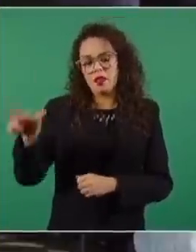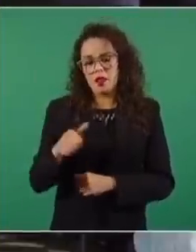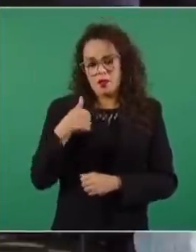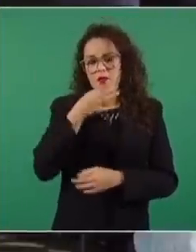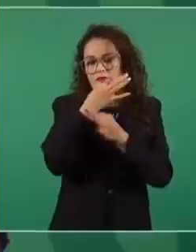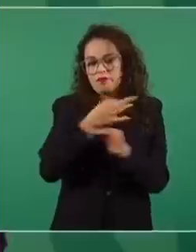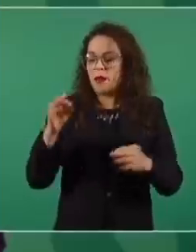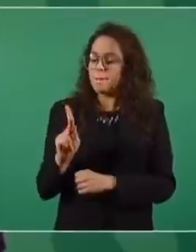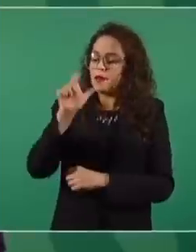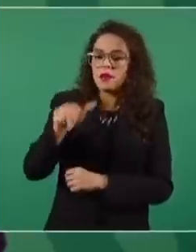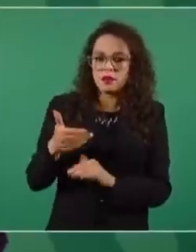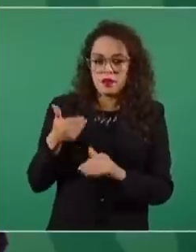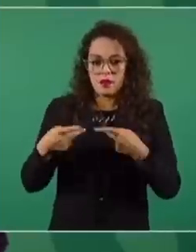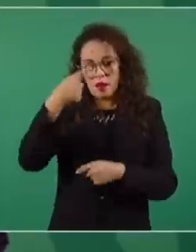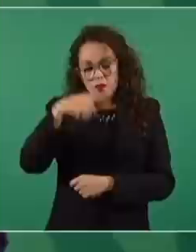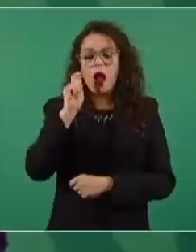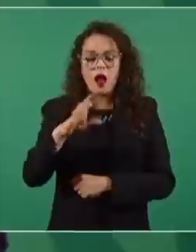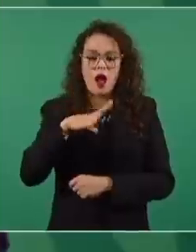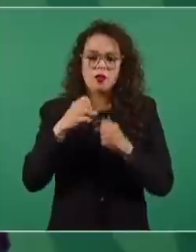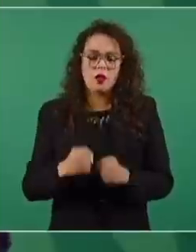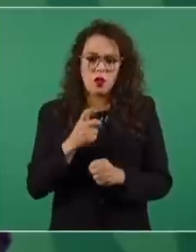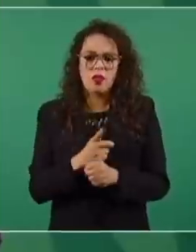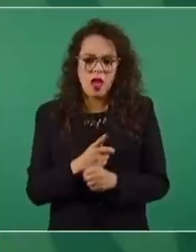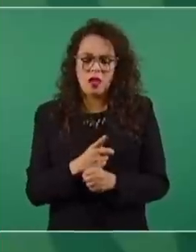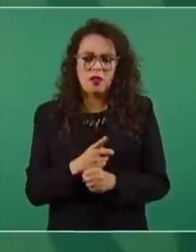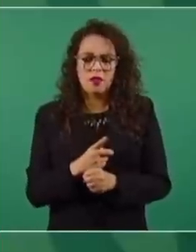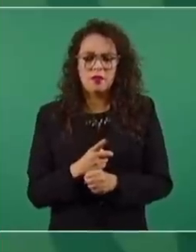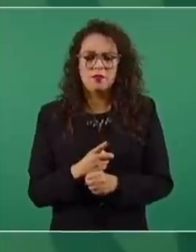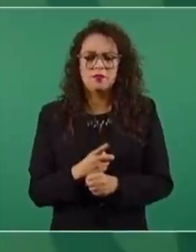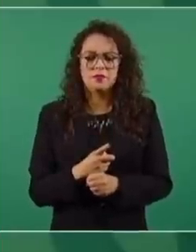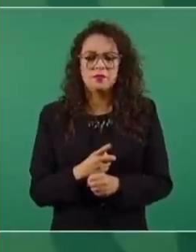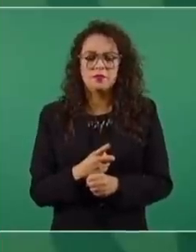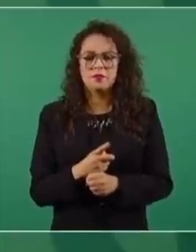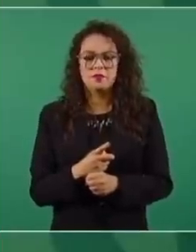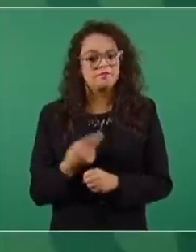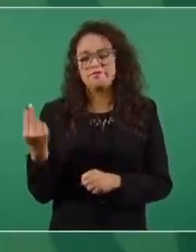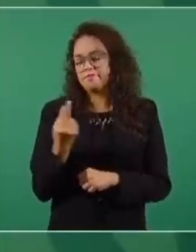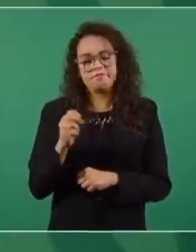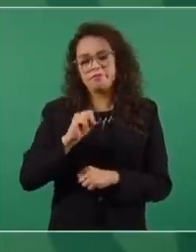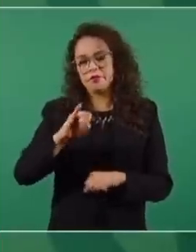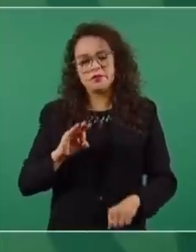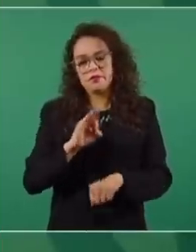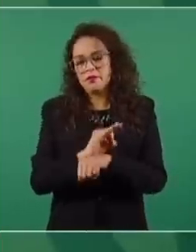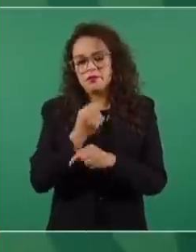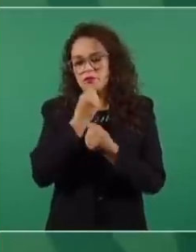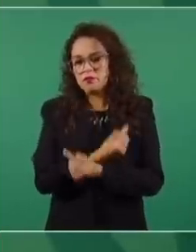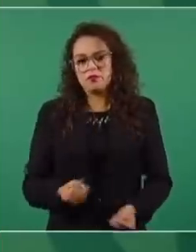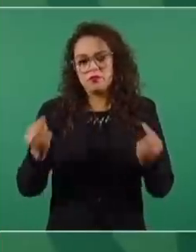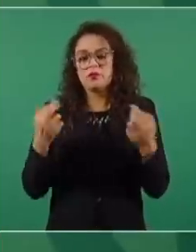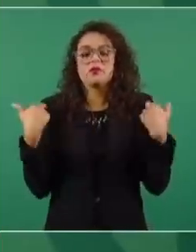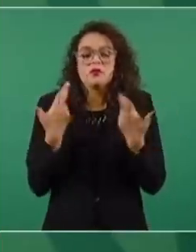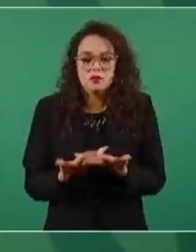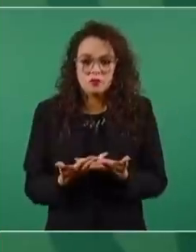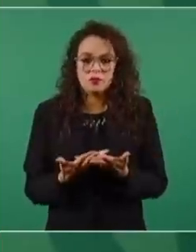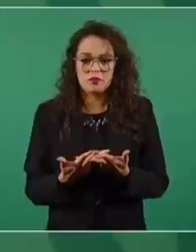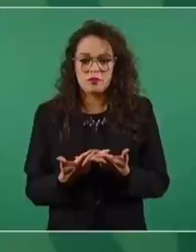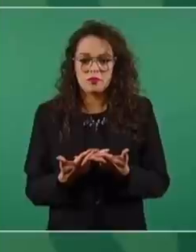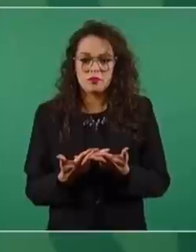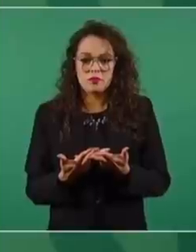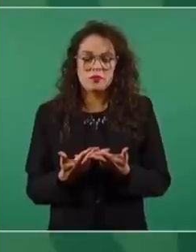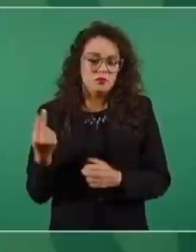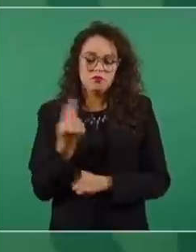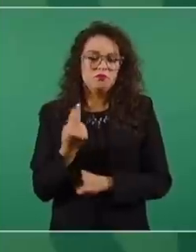el plan para que haya seguridad. La tiene que protegerse a los niños, a las maestras, a los maestros,